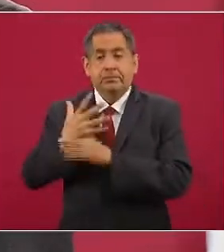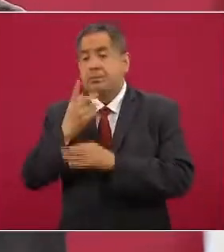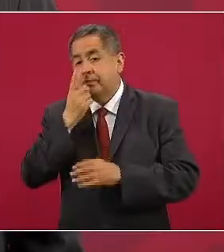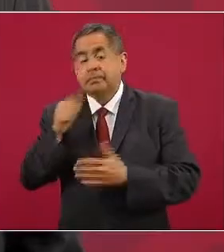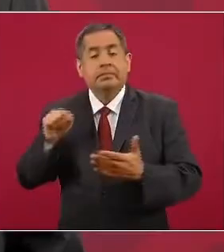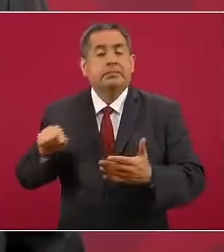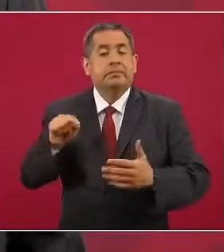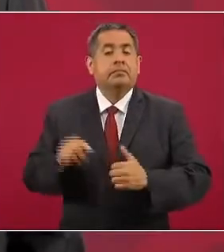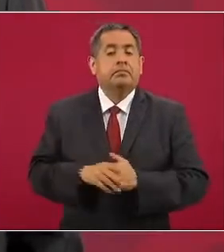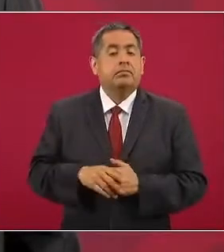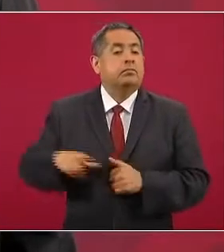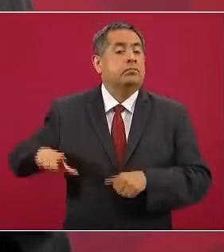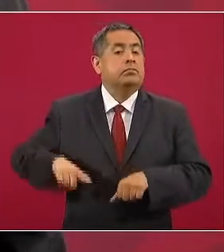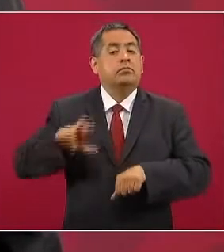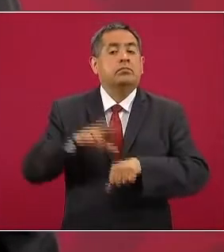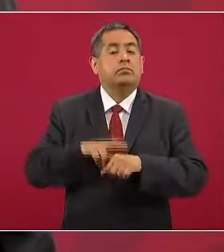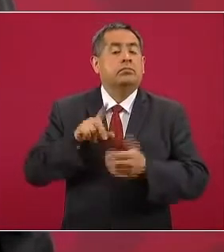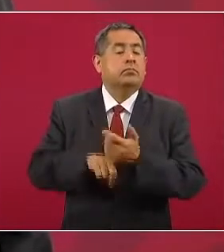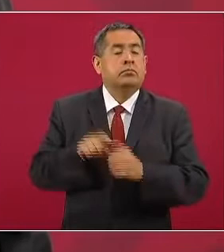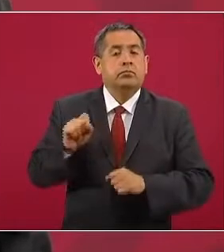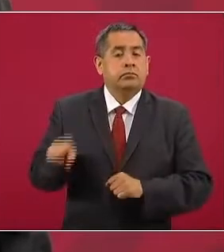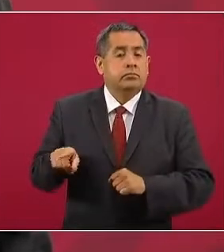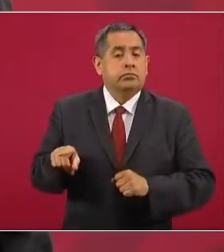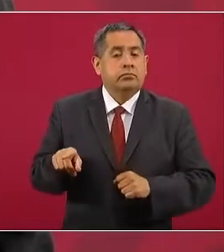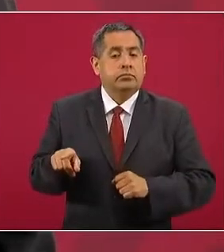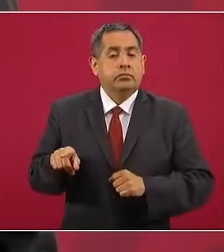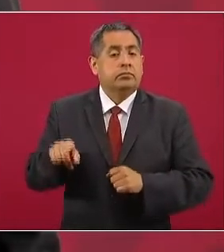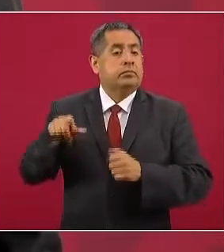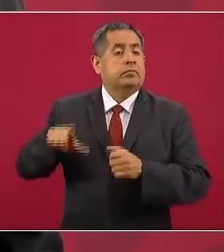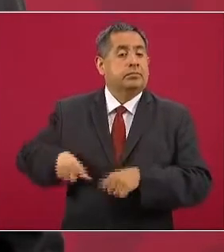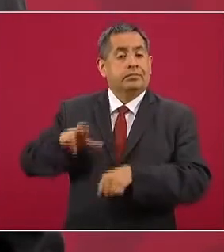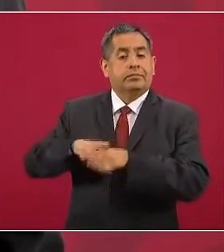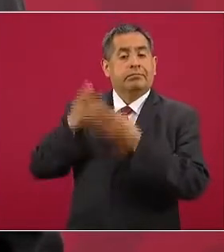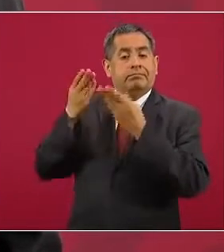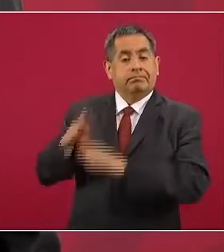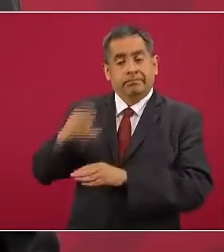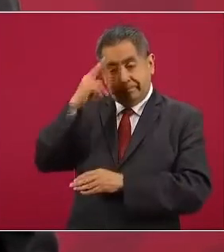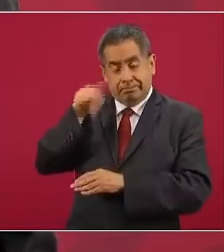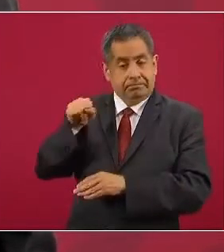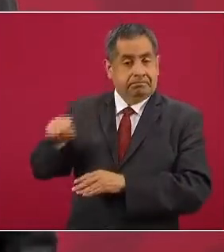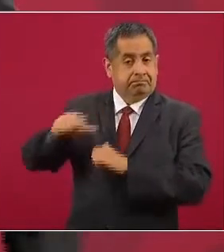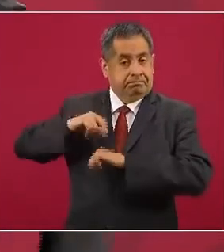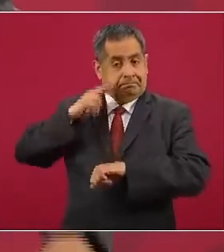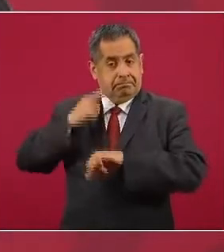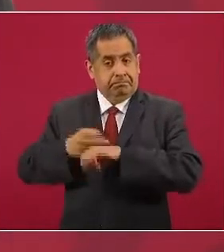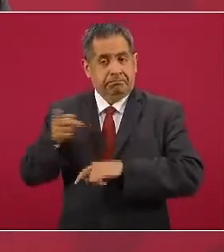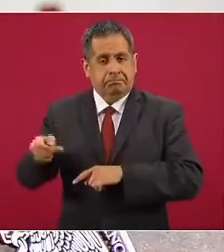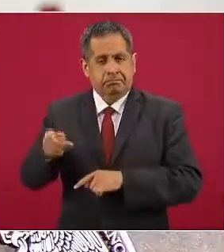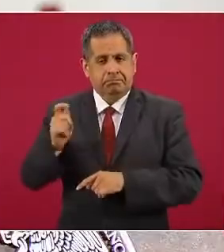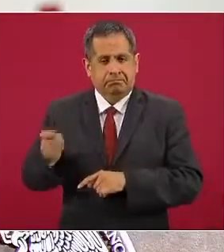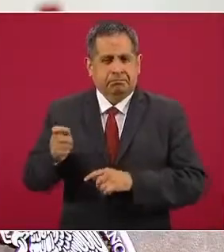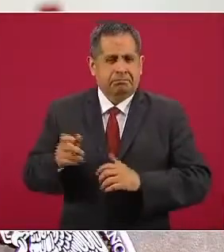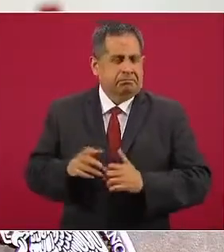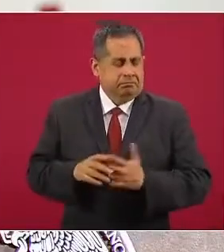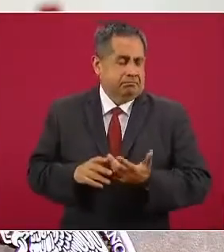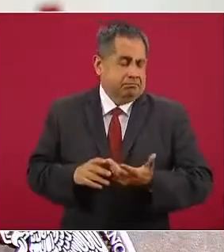el gobernador del Banco de México, que es así como